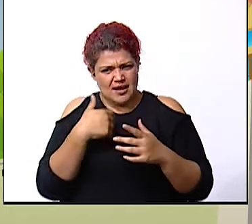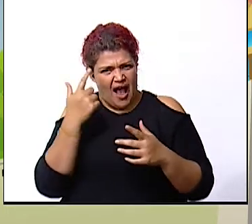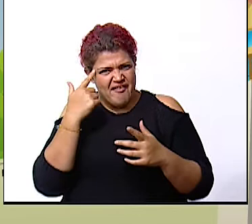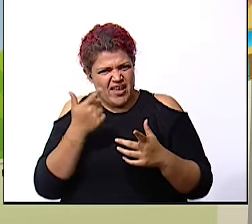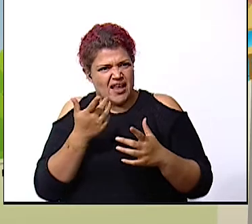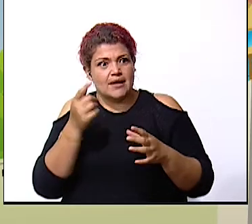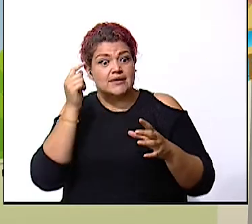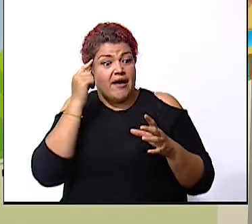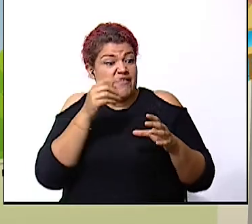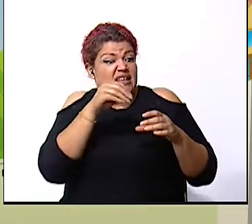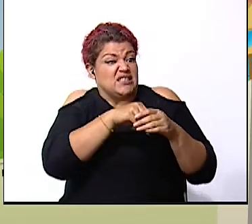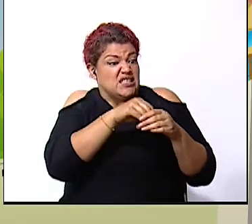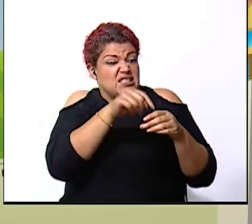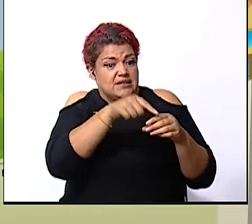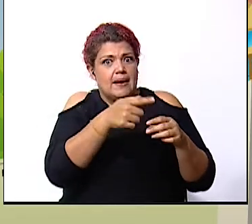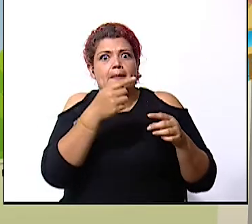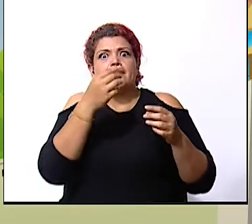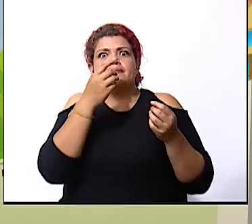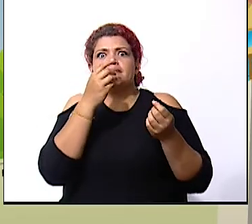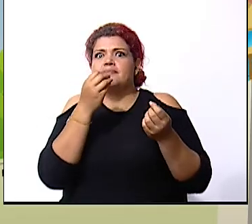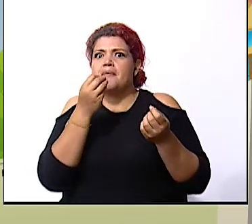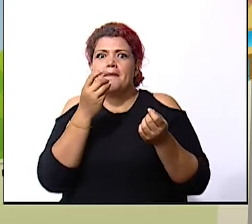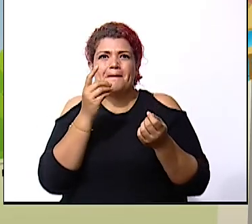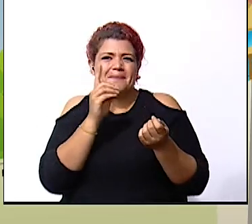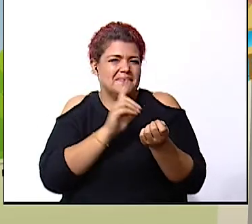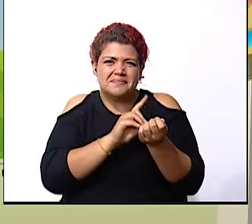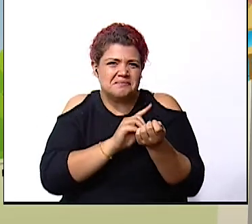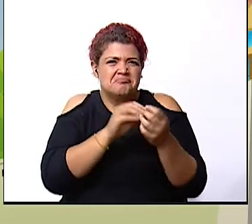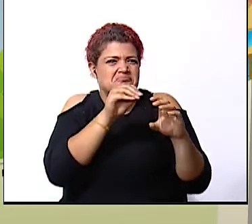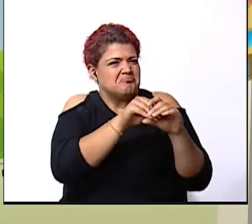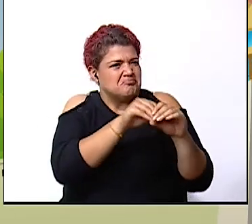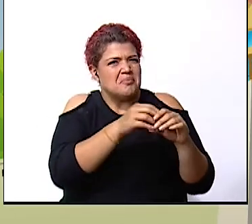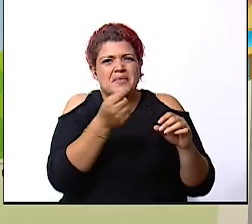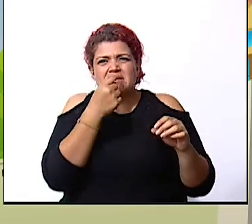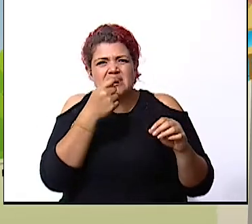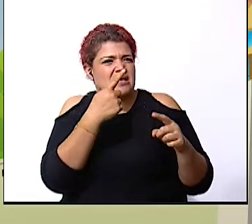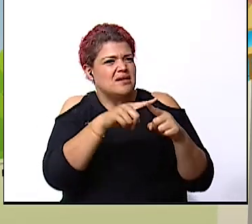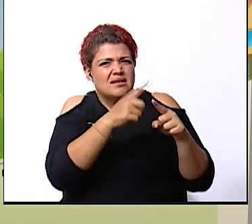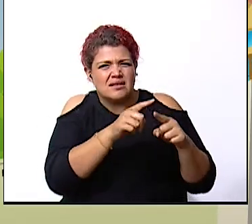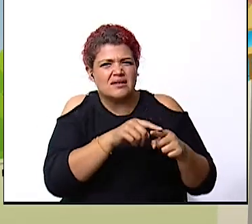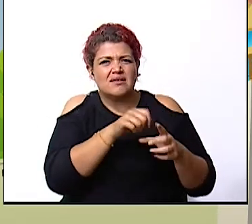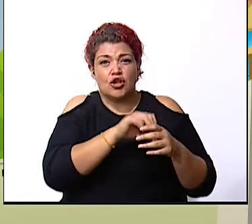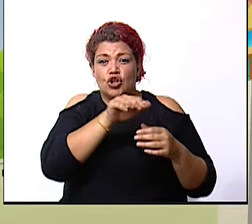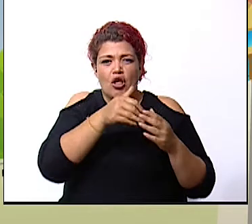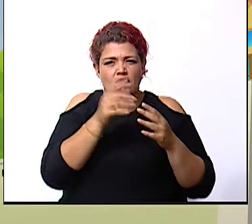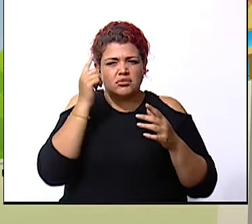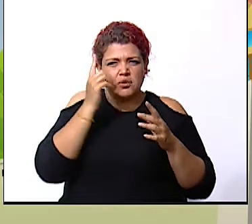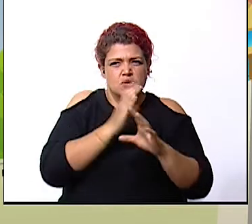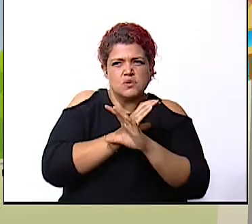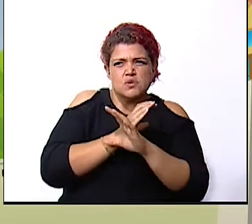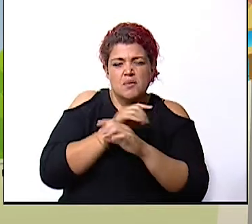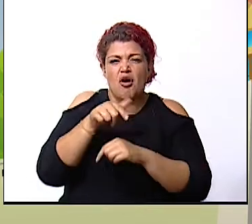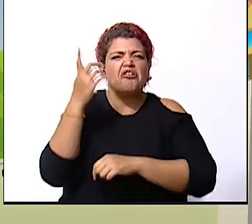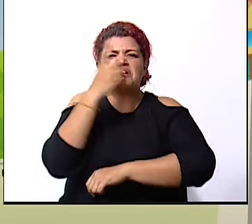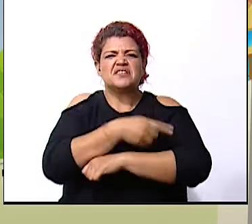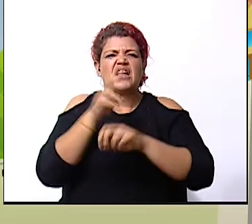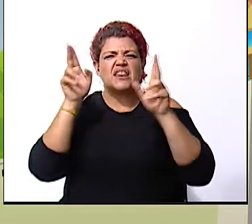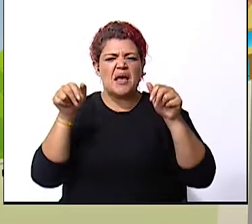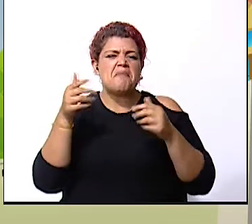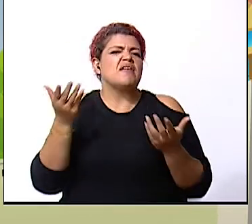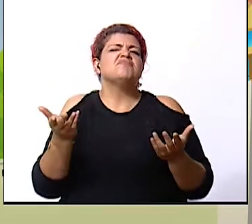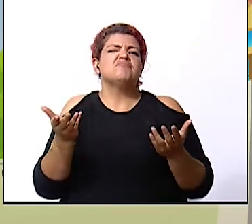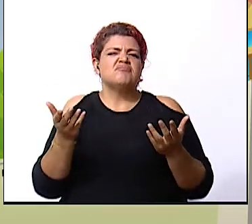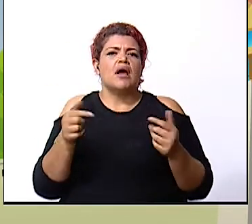al botiquín y a todas las medidas porque exactamente el día de hoy vamos a ver este tema que vamos a ver bueno